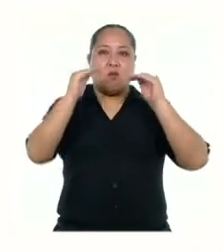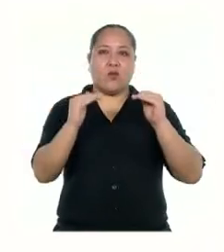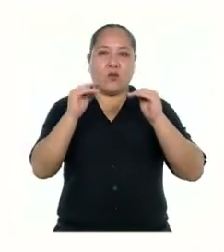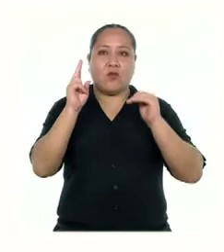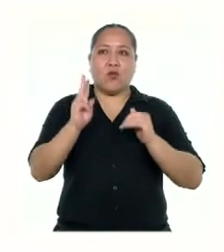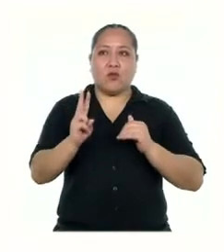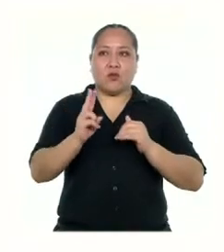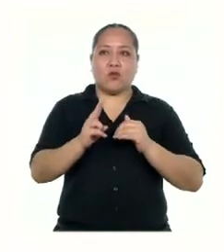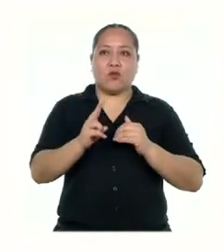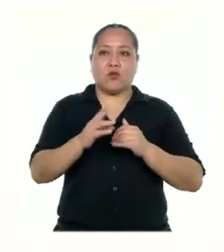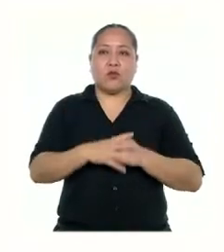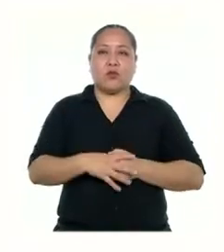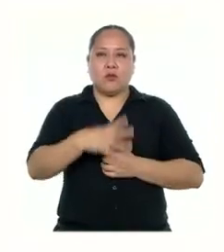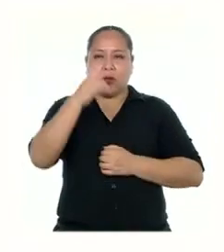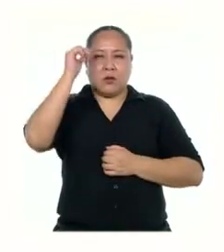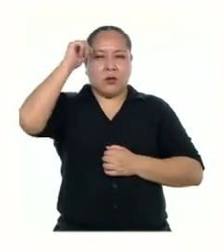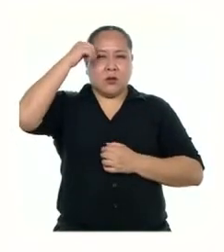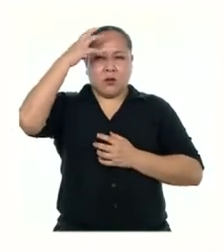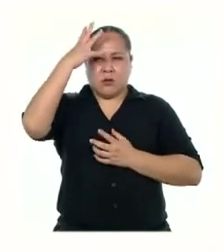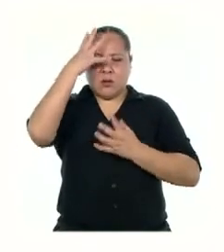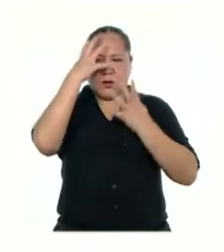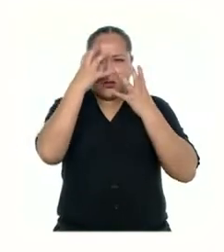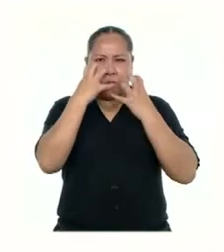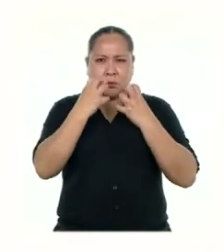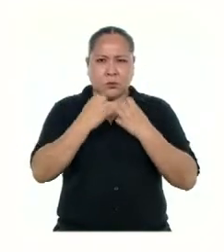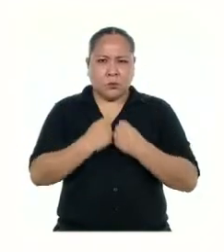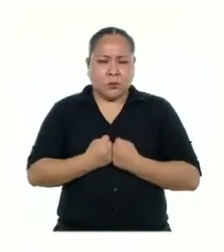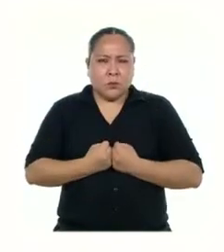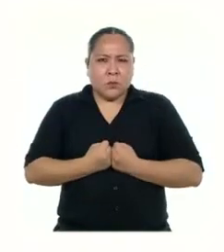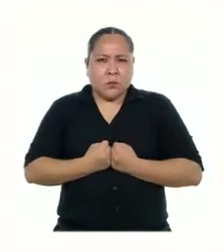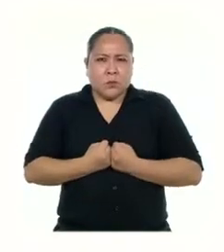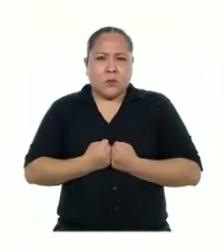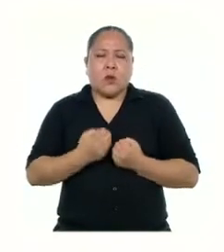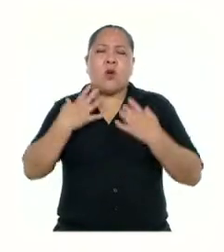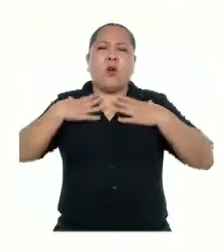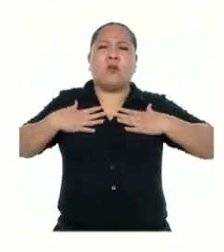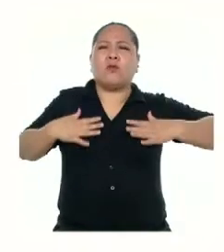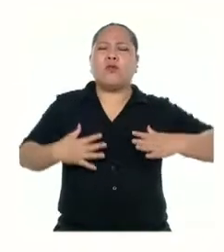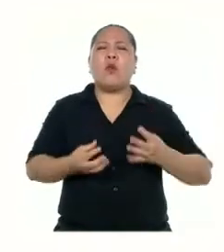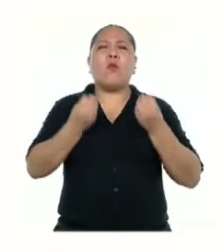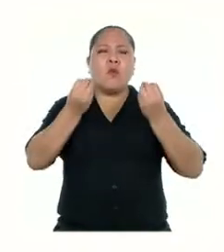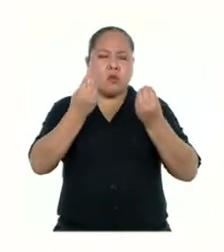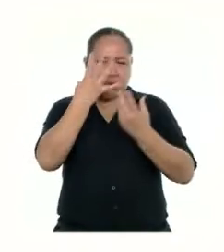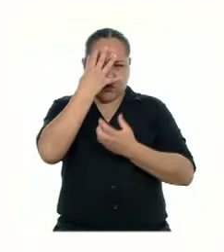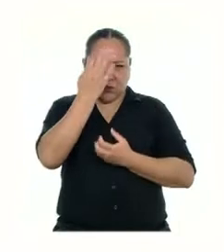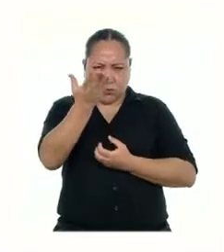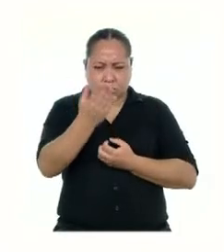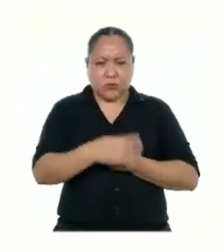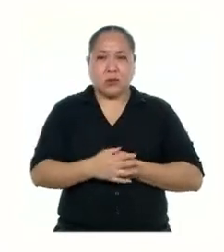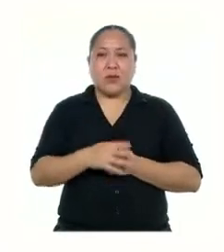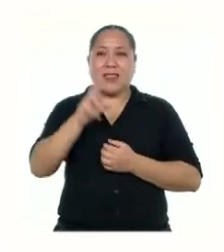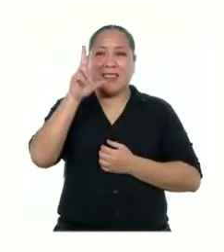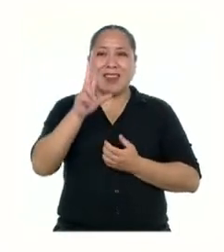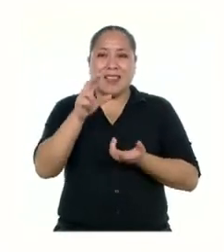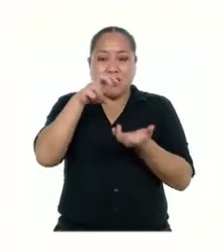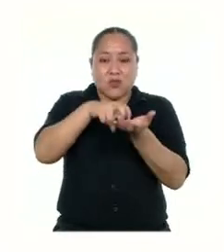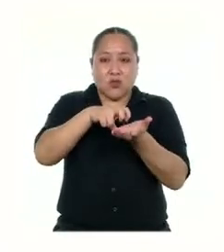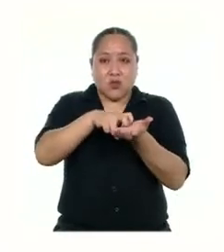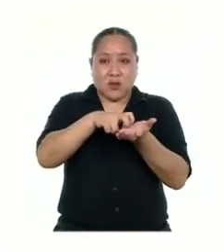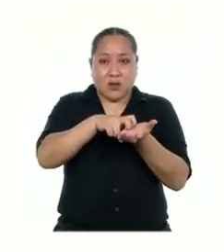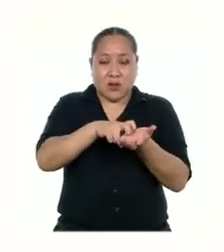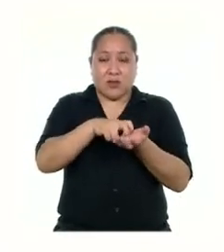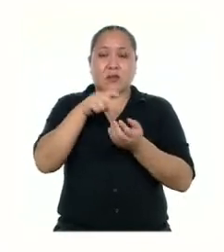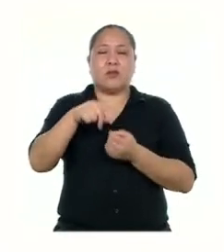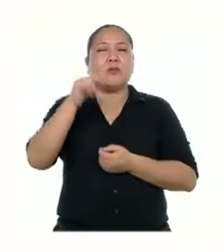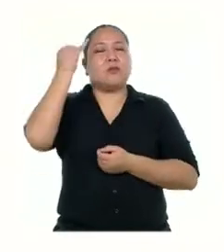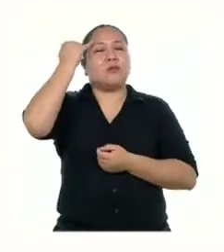agachado, voy a recordar cuando estoy molesto. ¿Sí? Así que de repente, ¿qué postura tiene mi cuerpo cuando estoy molesto? Y en posición tres, cuando estaba de cuclillas,